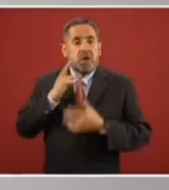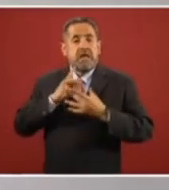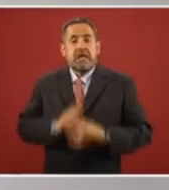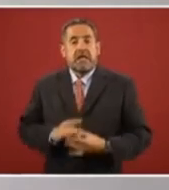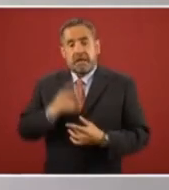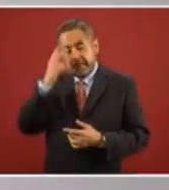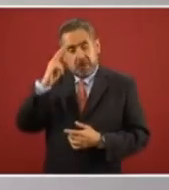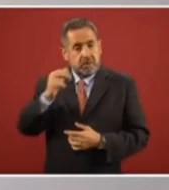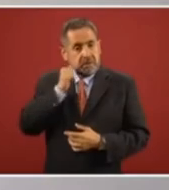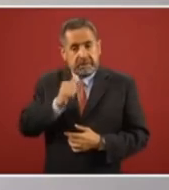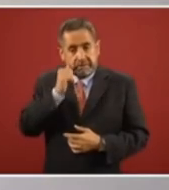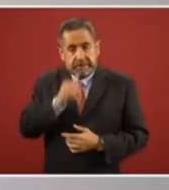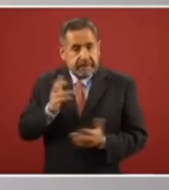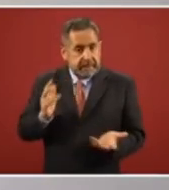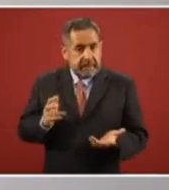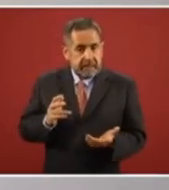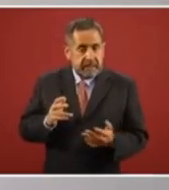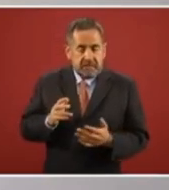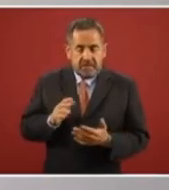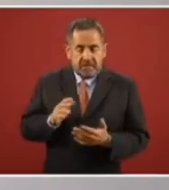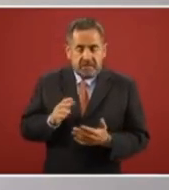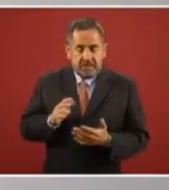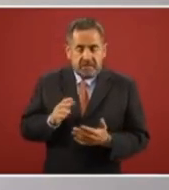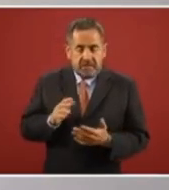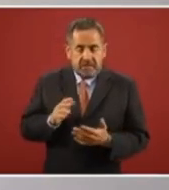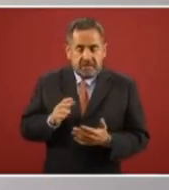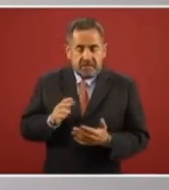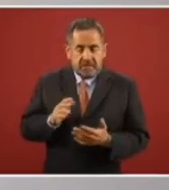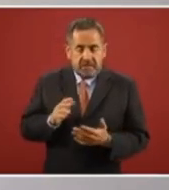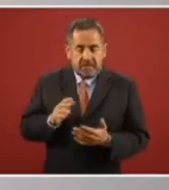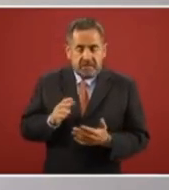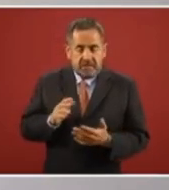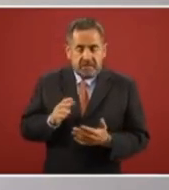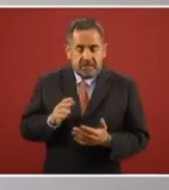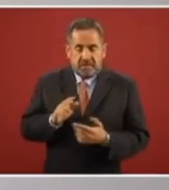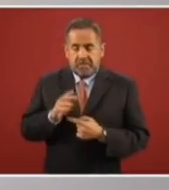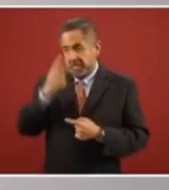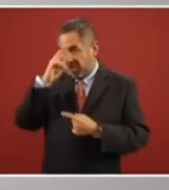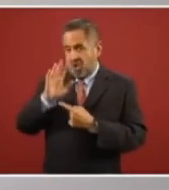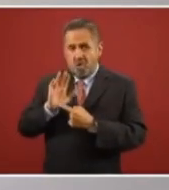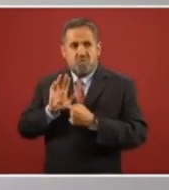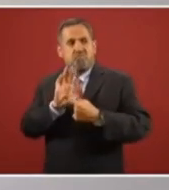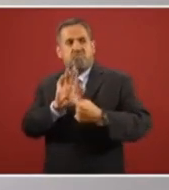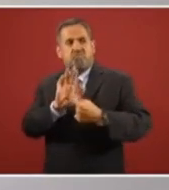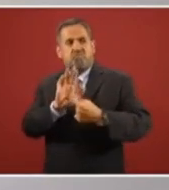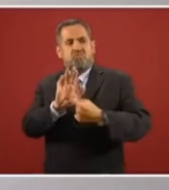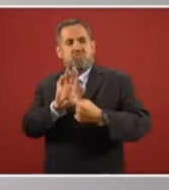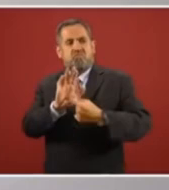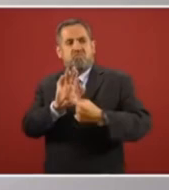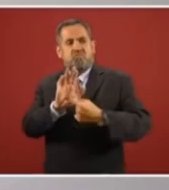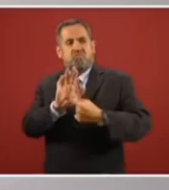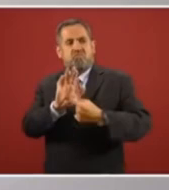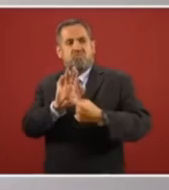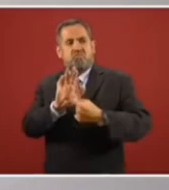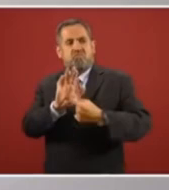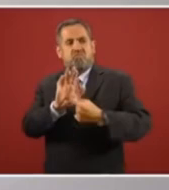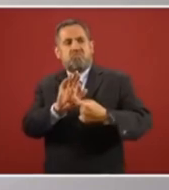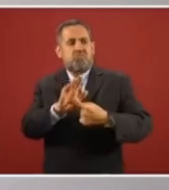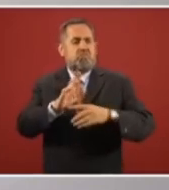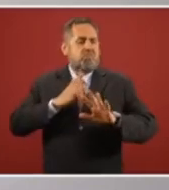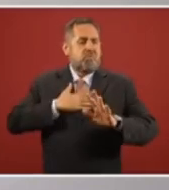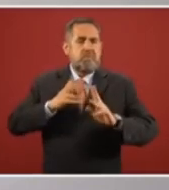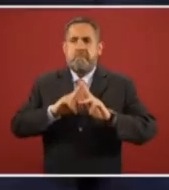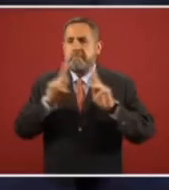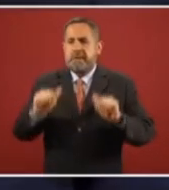...que es ejemplar... ...eno... ...que es ejemplar... todo sentido... in every sense of the word.